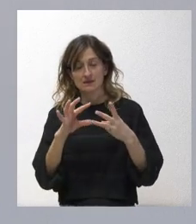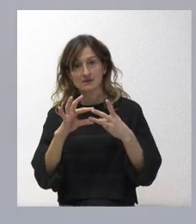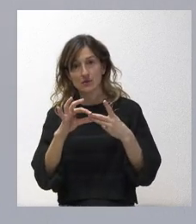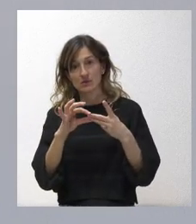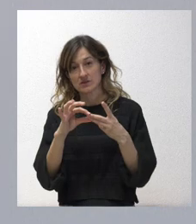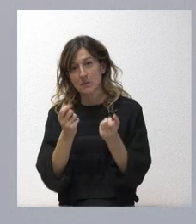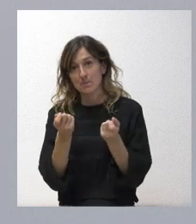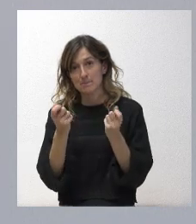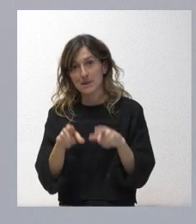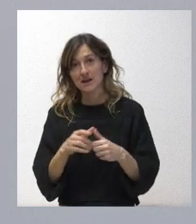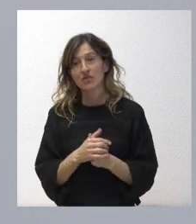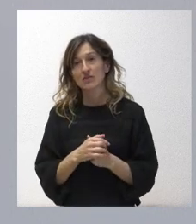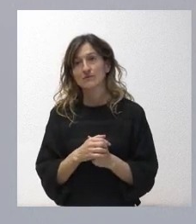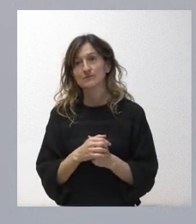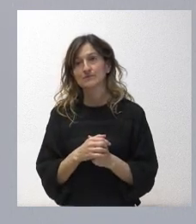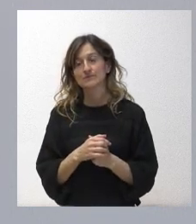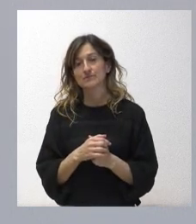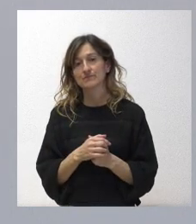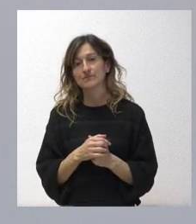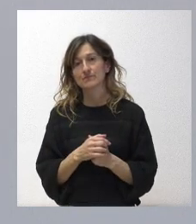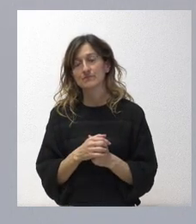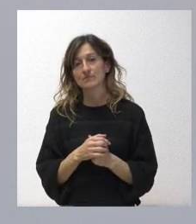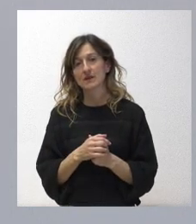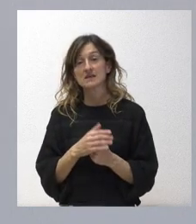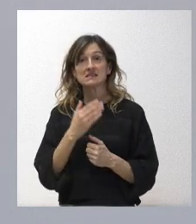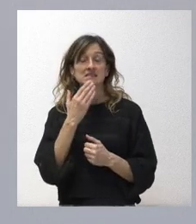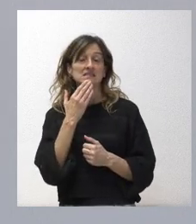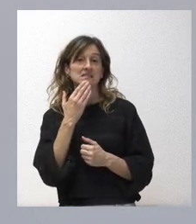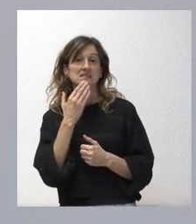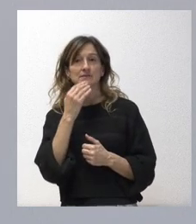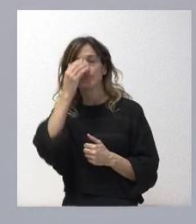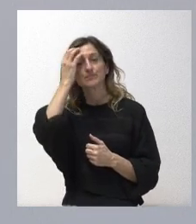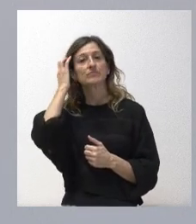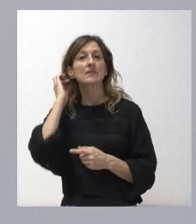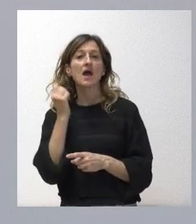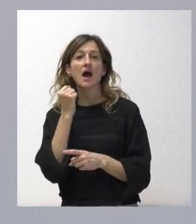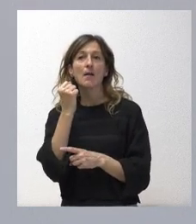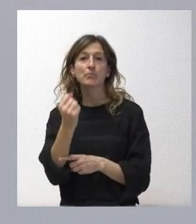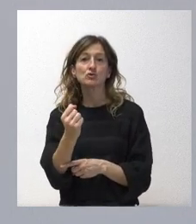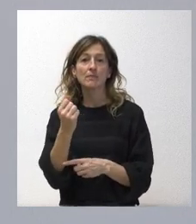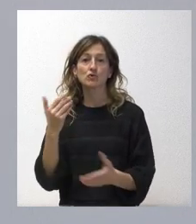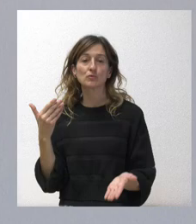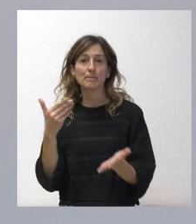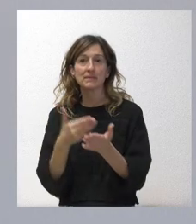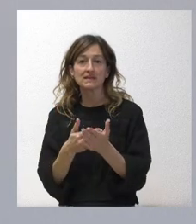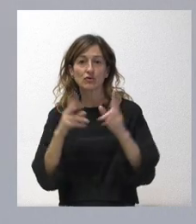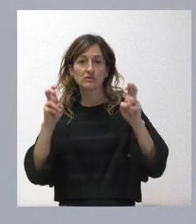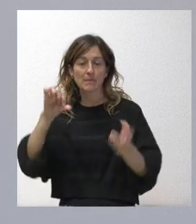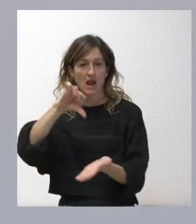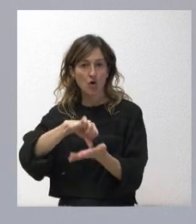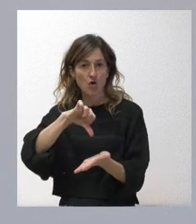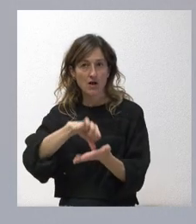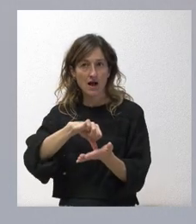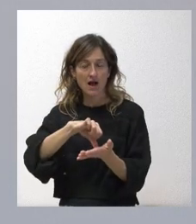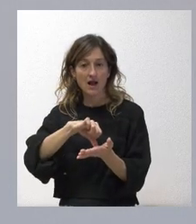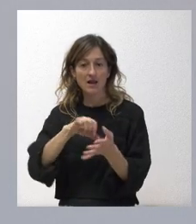idénticas, que es si apoyamos algunas peticiones que hay de ámbito local en relación con